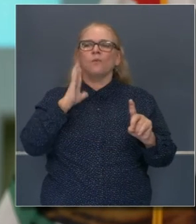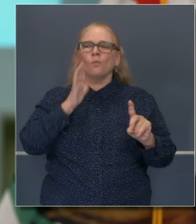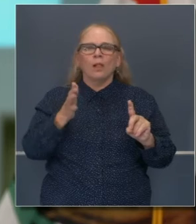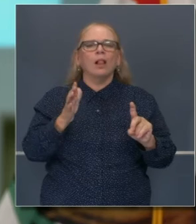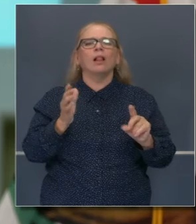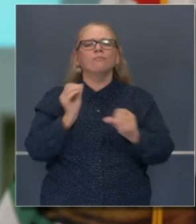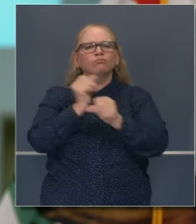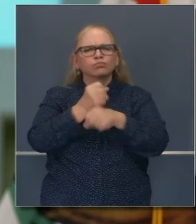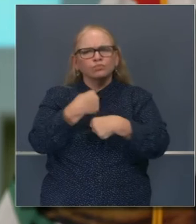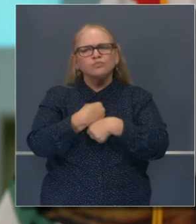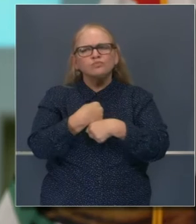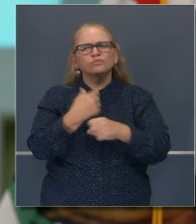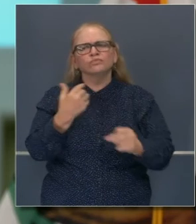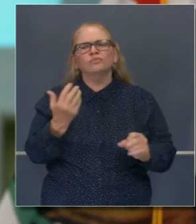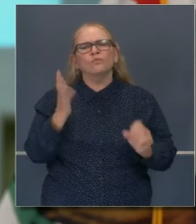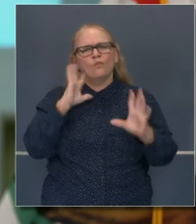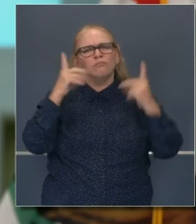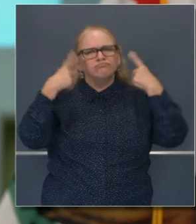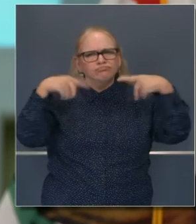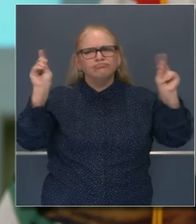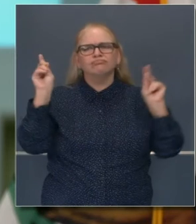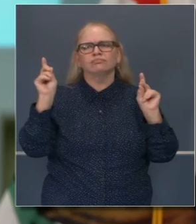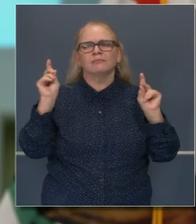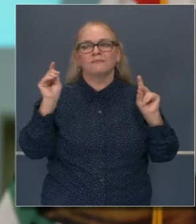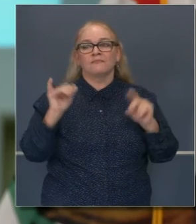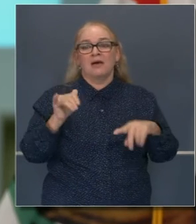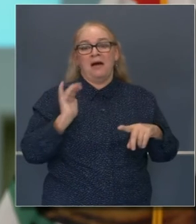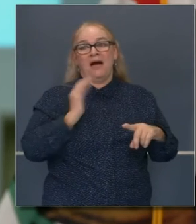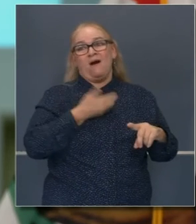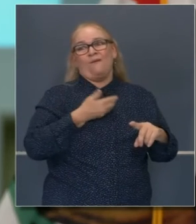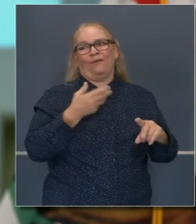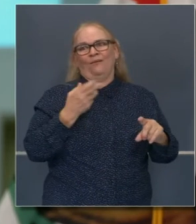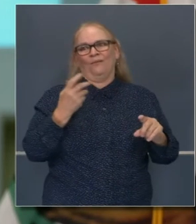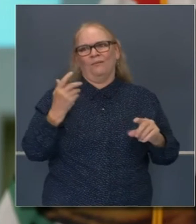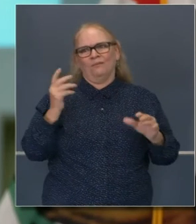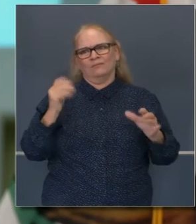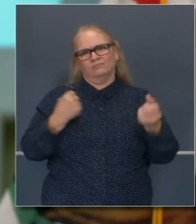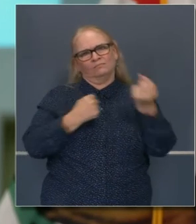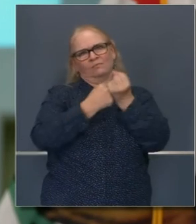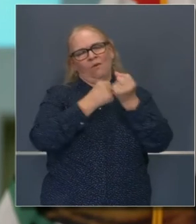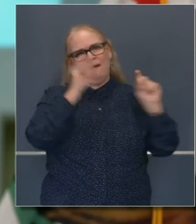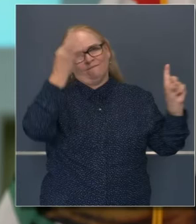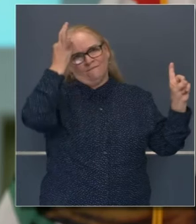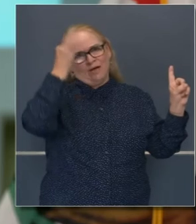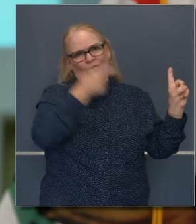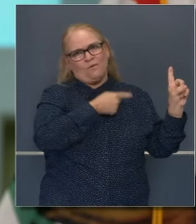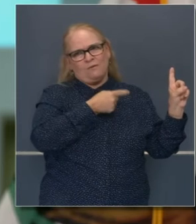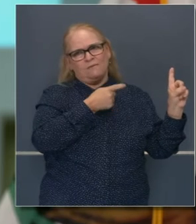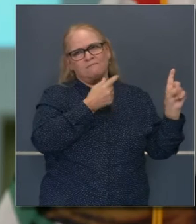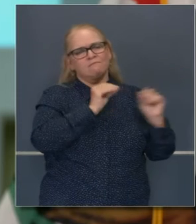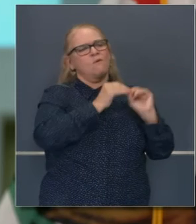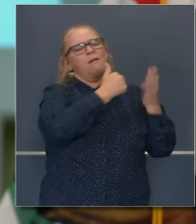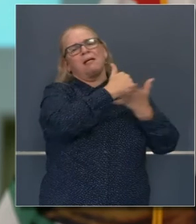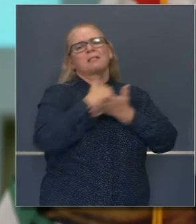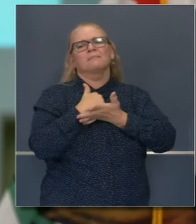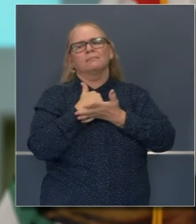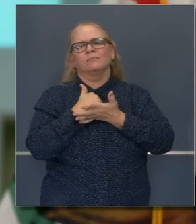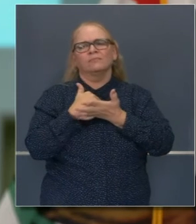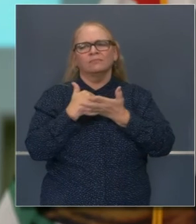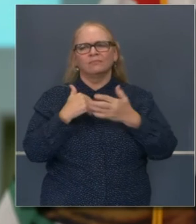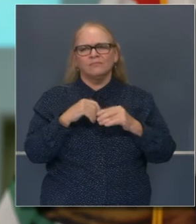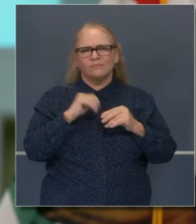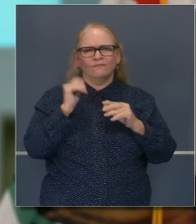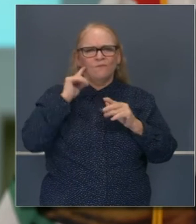frutos en cuanto a los esfuerzos del gobierno federal para hacer más, para apoyar a ciudadanos americanos a lo ancho del país,